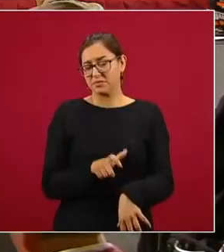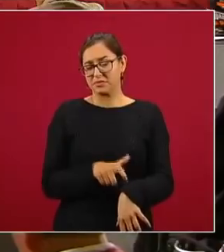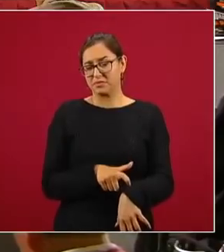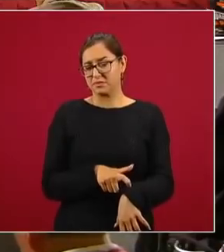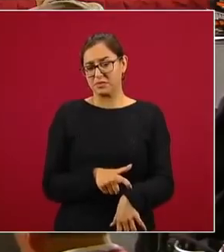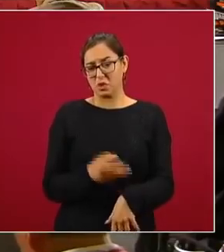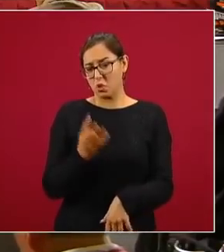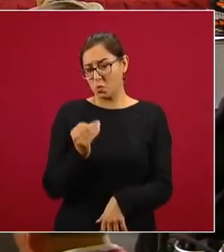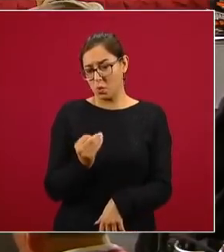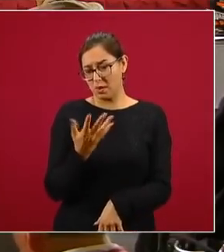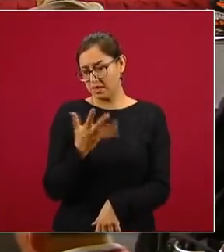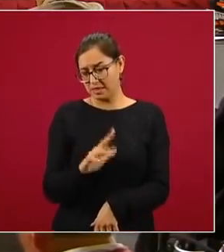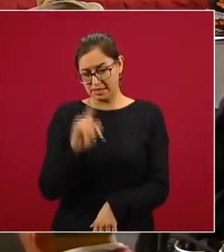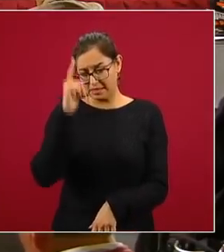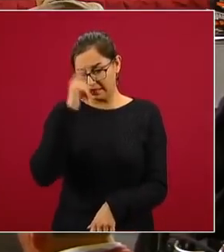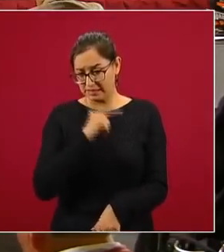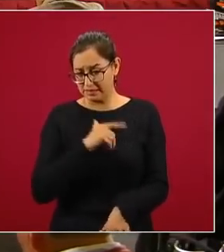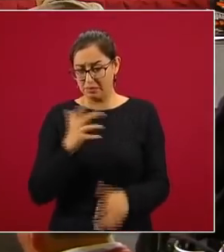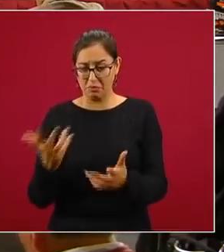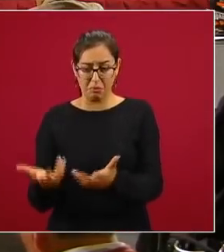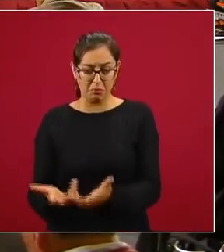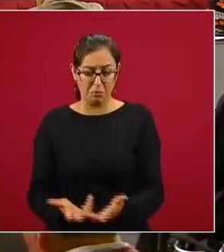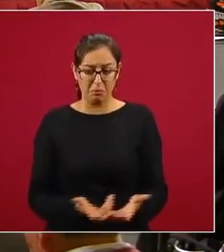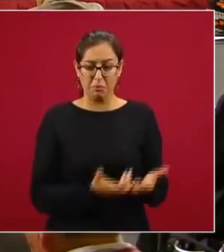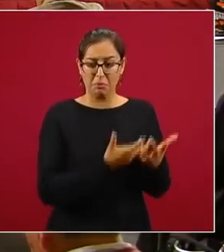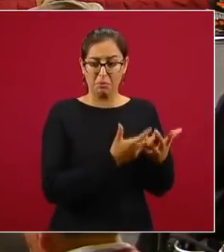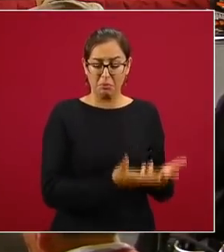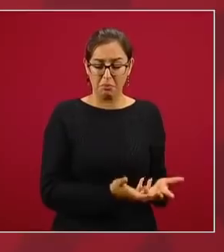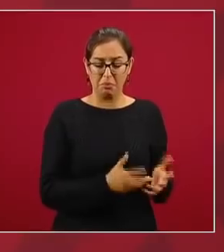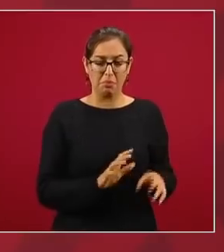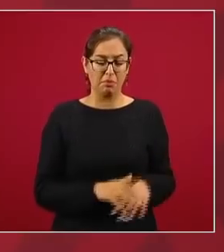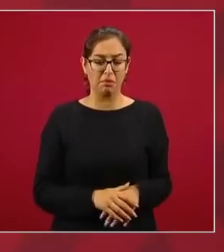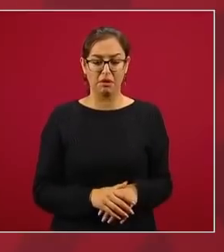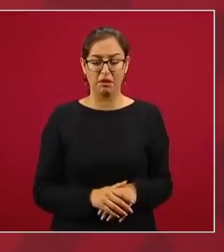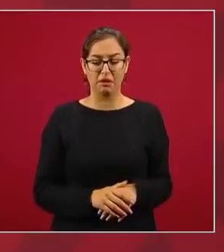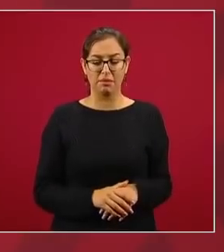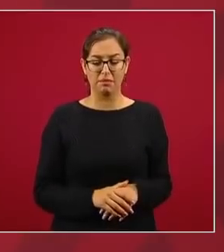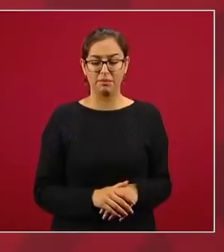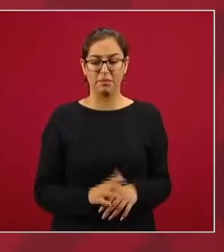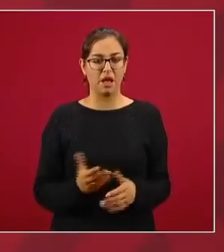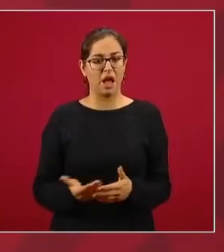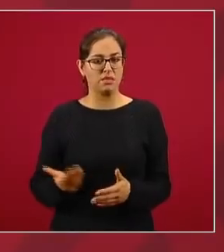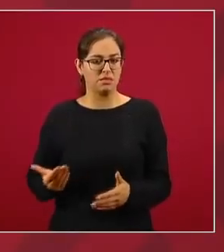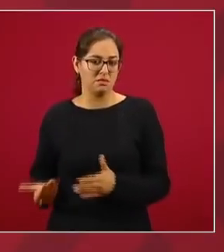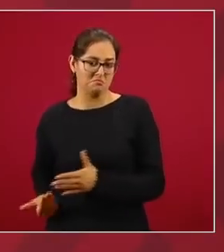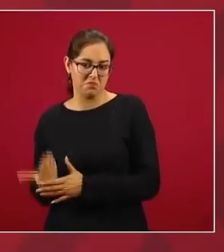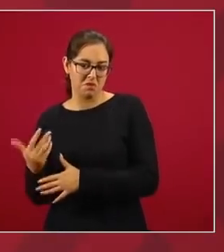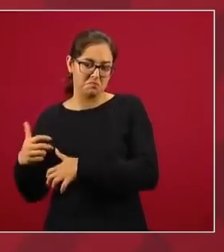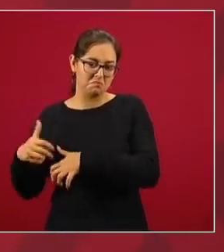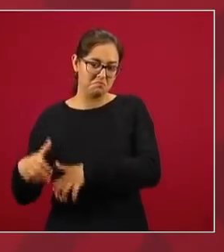nueve, diez de la noche, todo lo primero sucedió durante el día